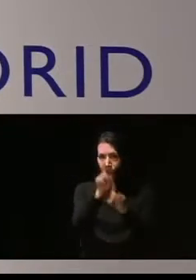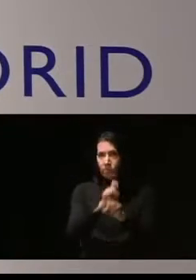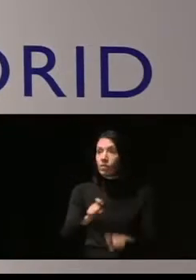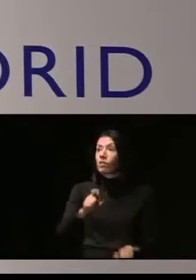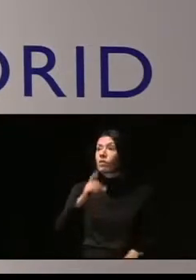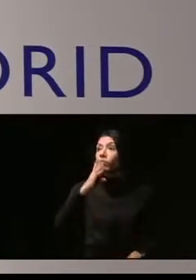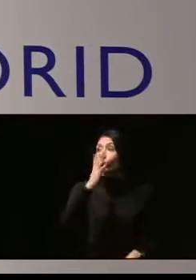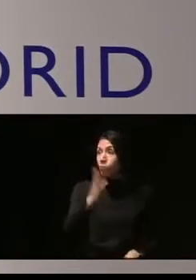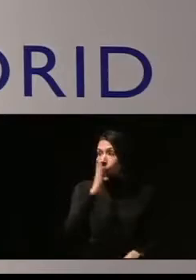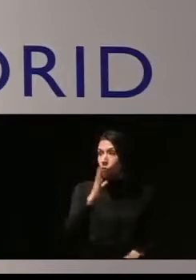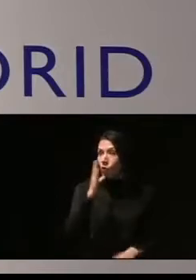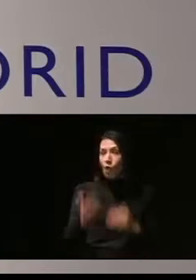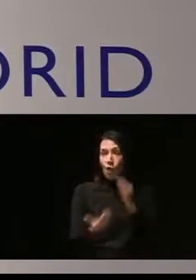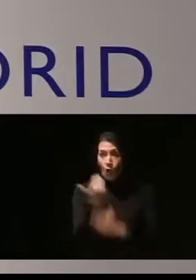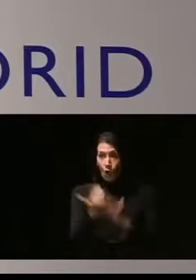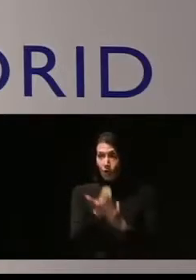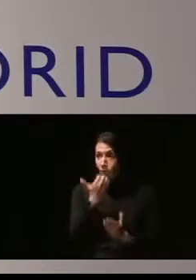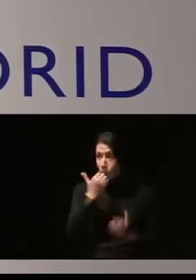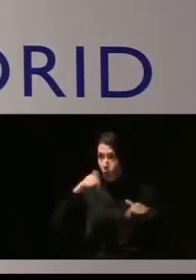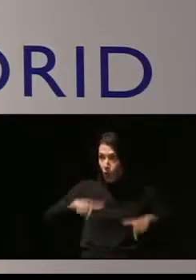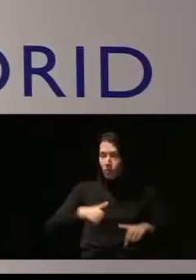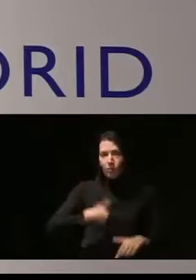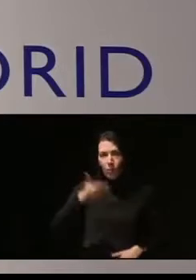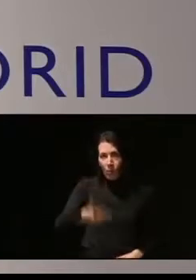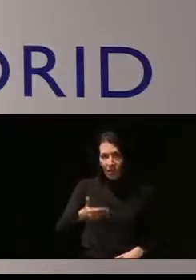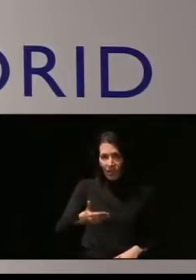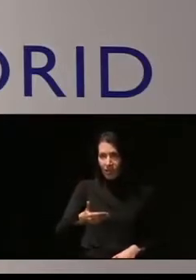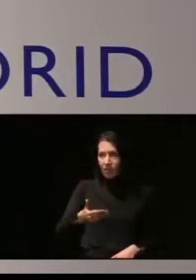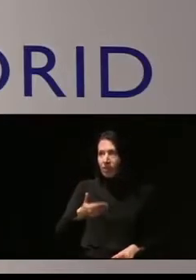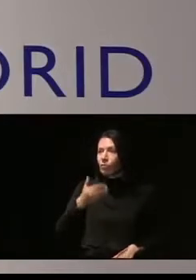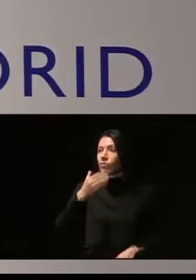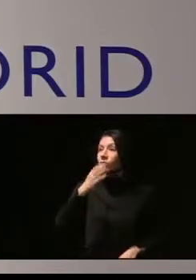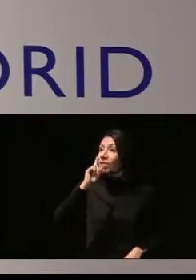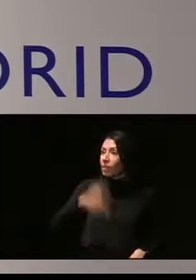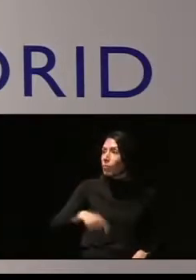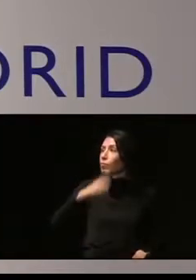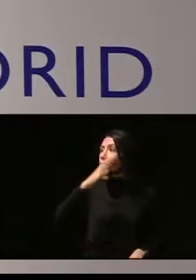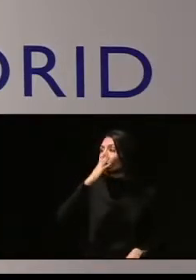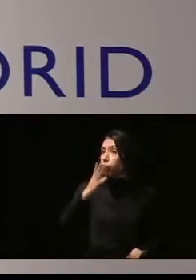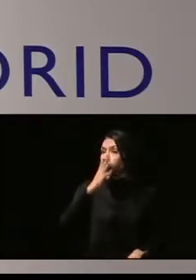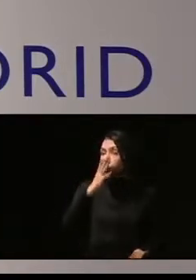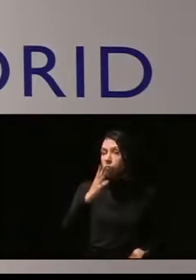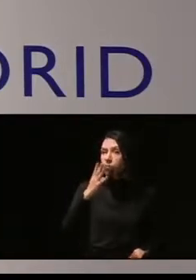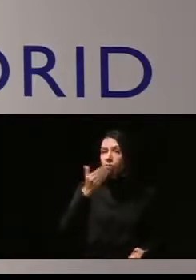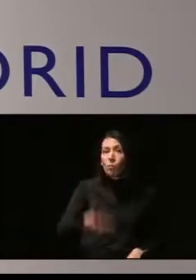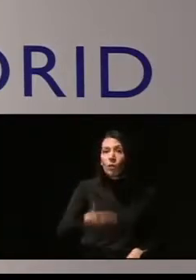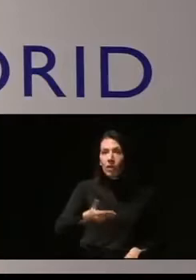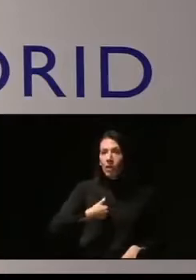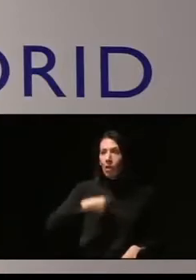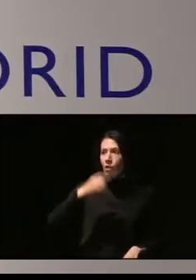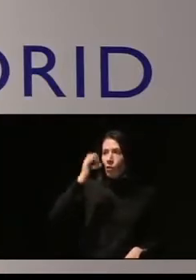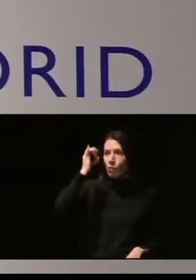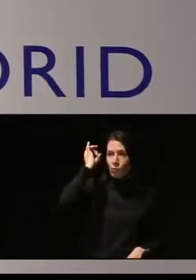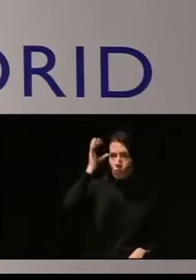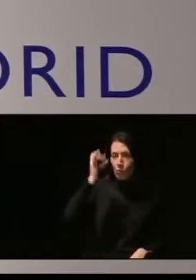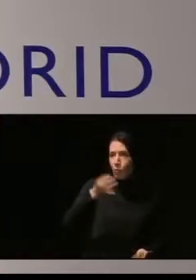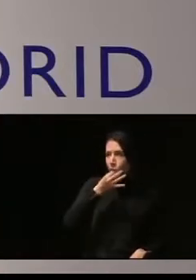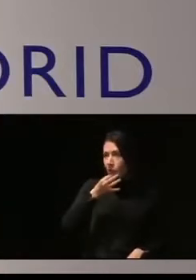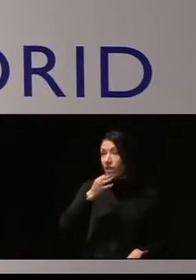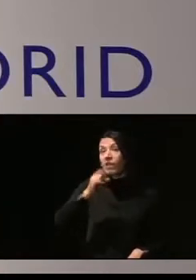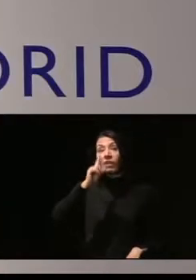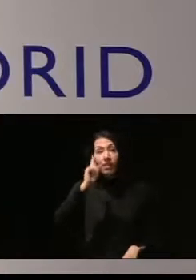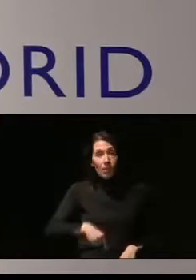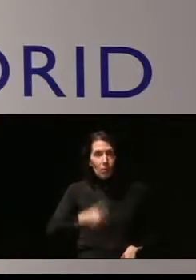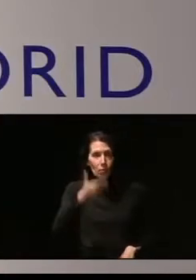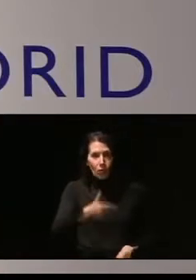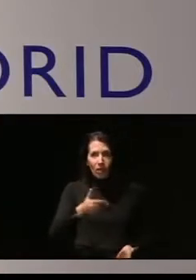son tan importantes estas jornadas. Y por eso también son tan importantes las ponencias. Y por eso también son